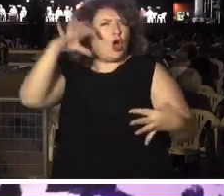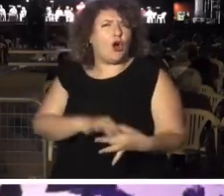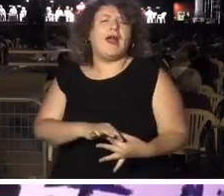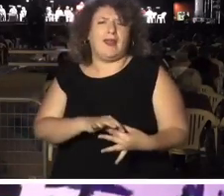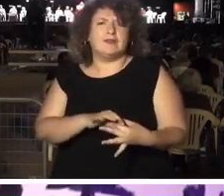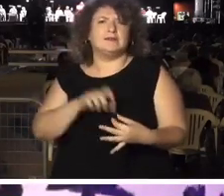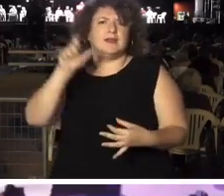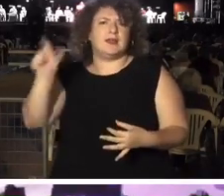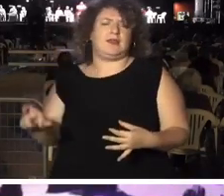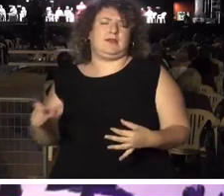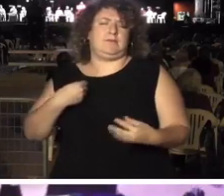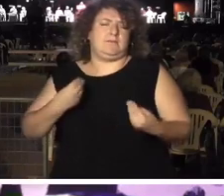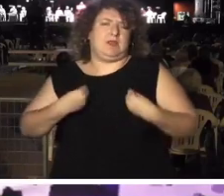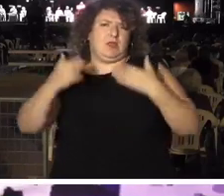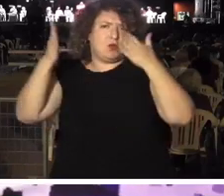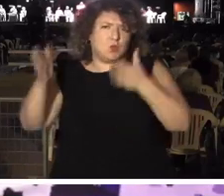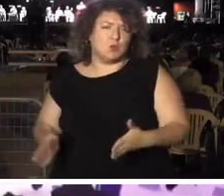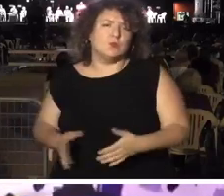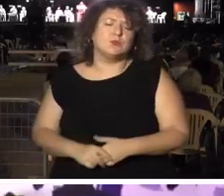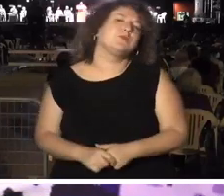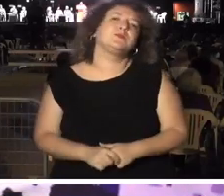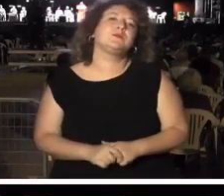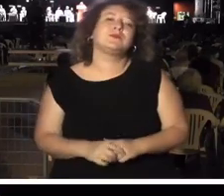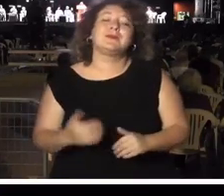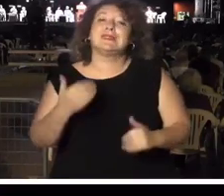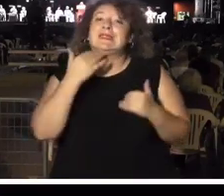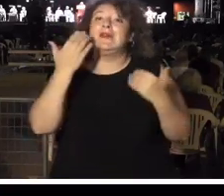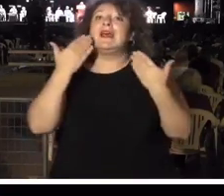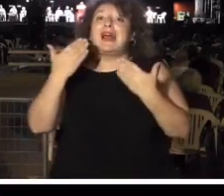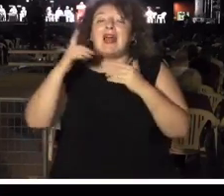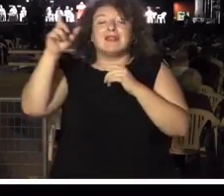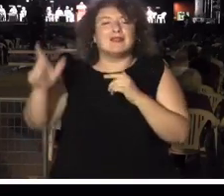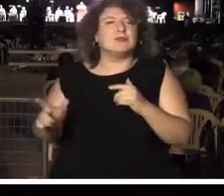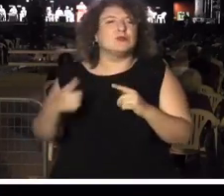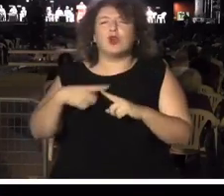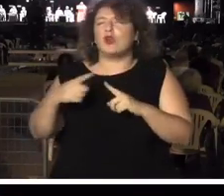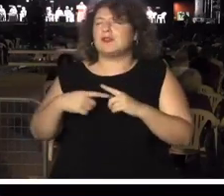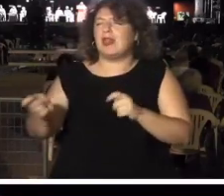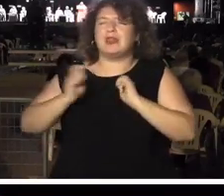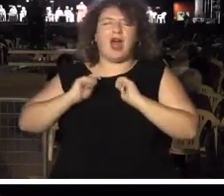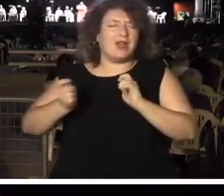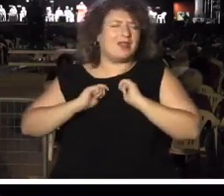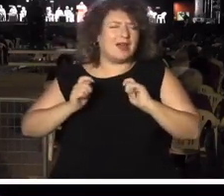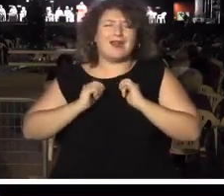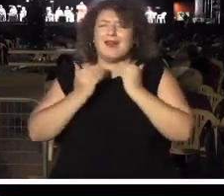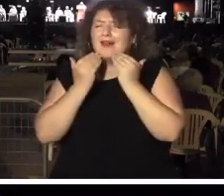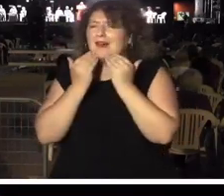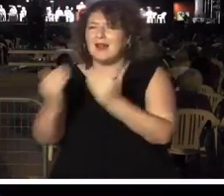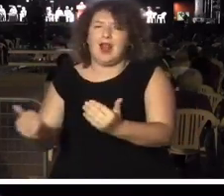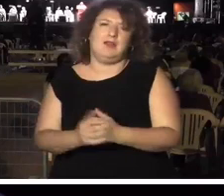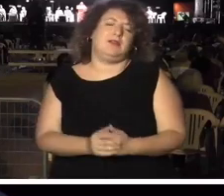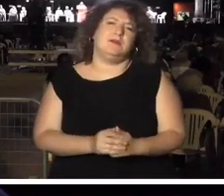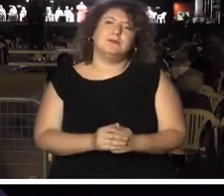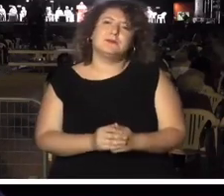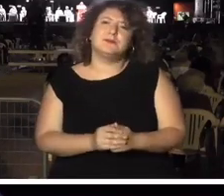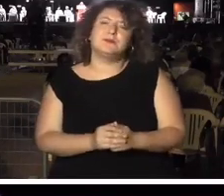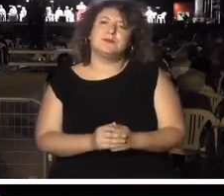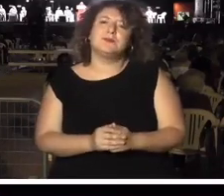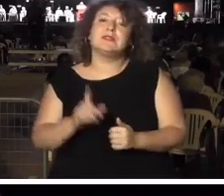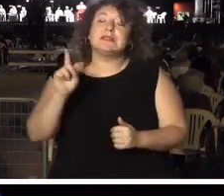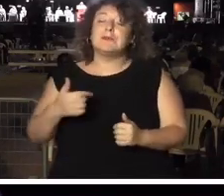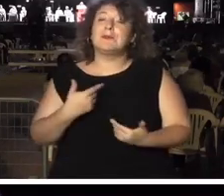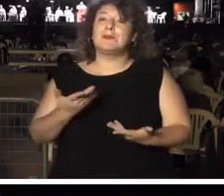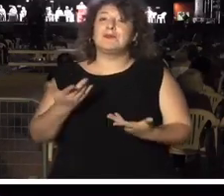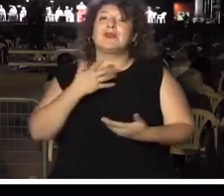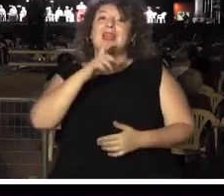Julio, ¿no? Quiero agradecerle para terminar todo lo que me aportó y quiero agradecerle el regalo que me hizo de